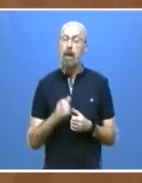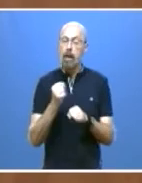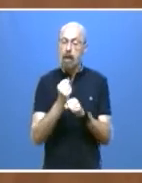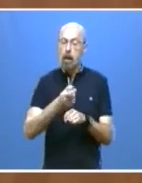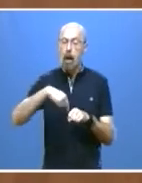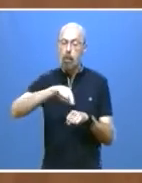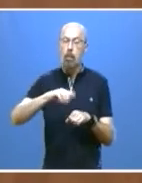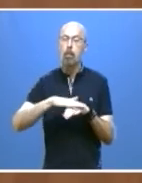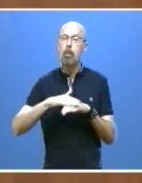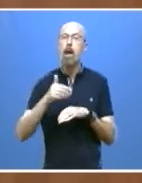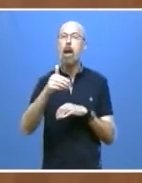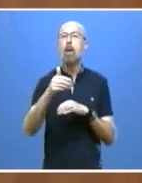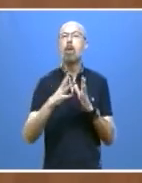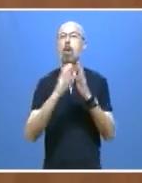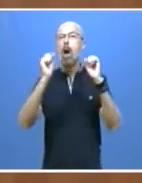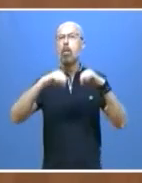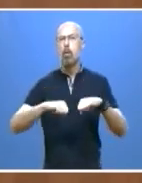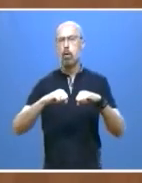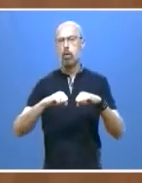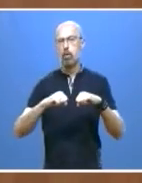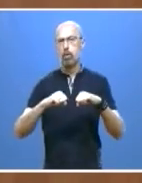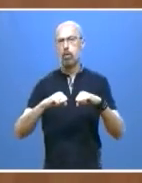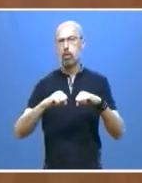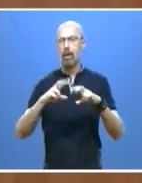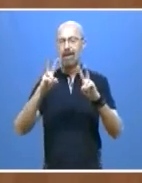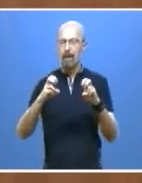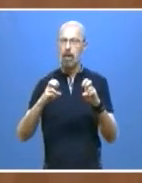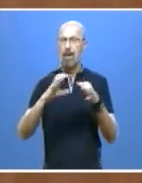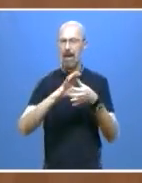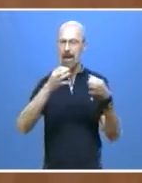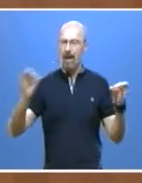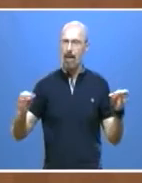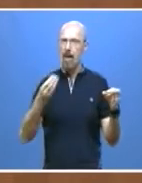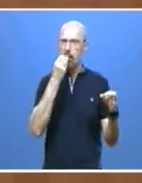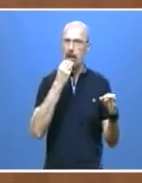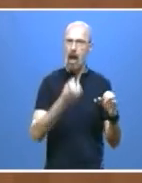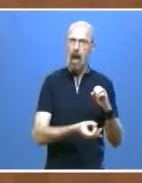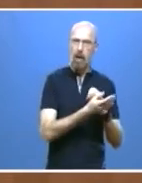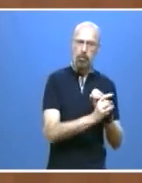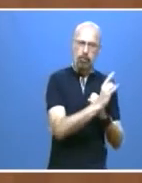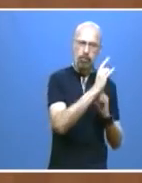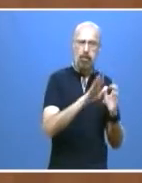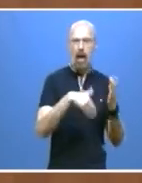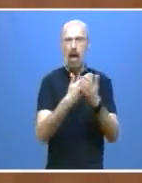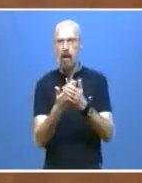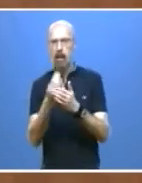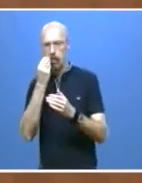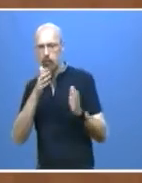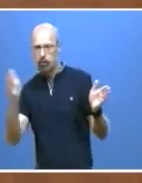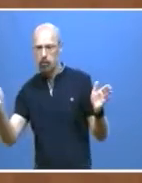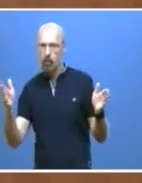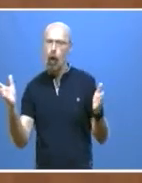el marco estable y equilibrado de la cadena alimentaria en el que todos los eslabones ganen fortaleza.